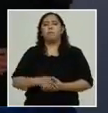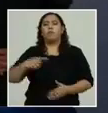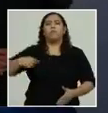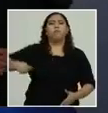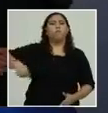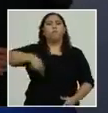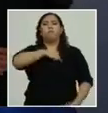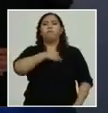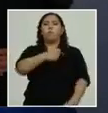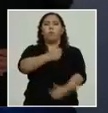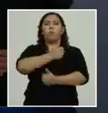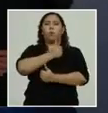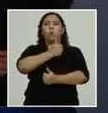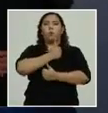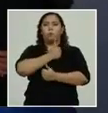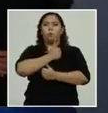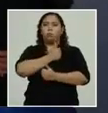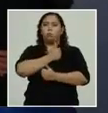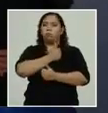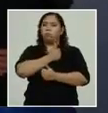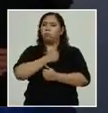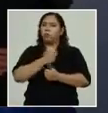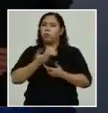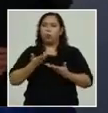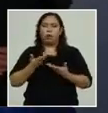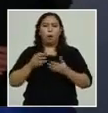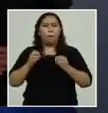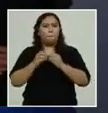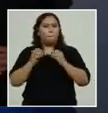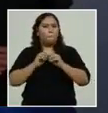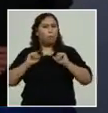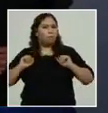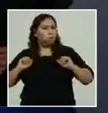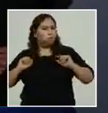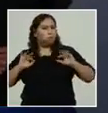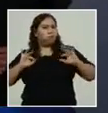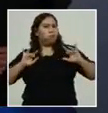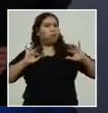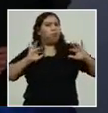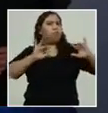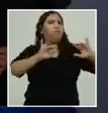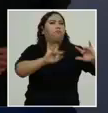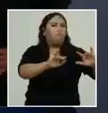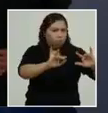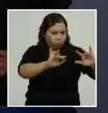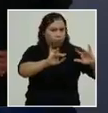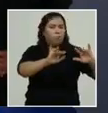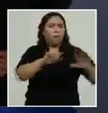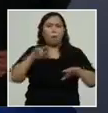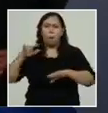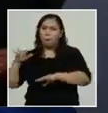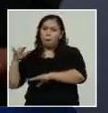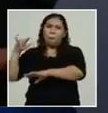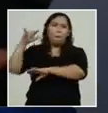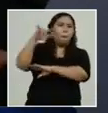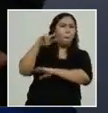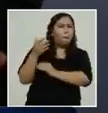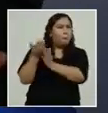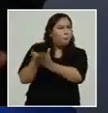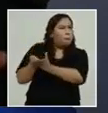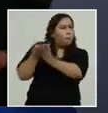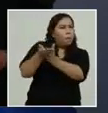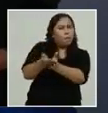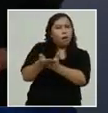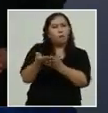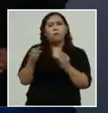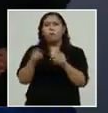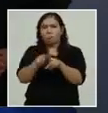despliegue con sus medios aéreos, navales y terrestres. Tenemos una capacidad instalada en lo